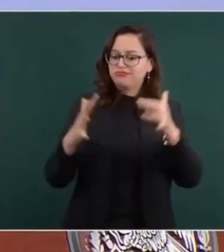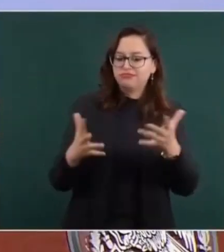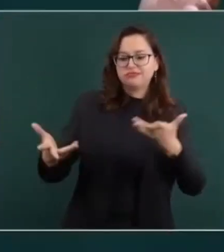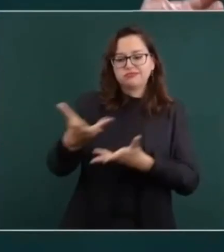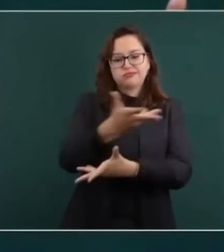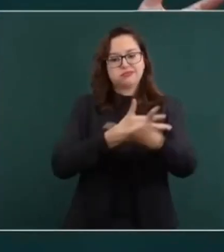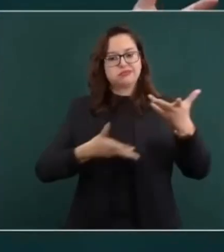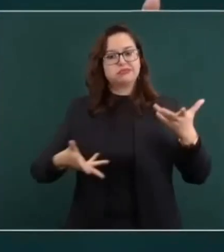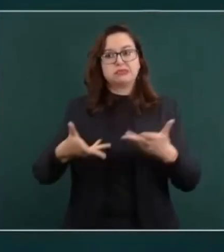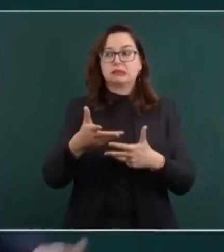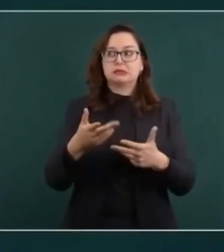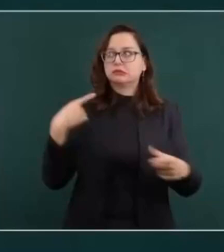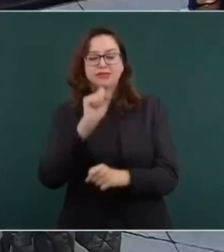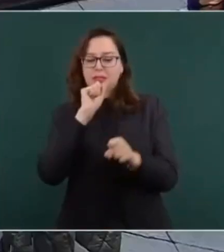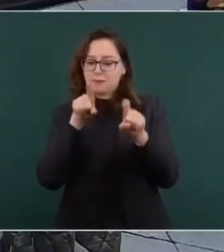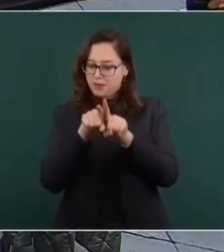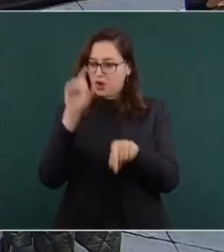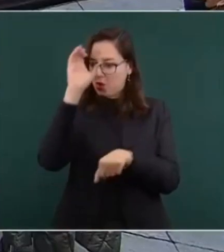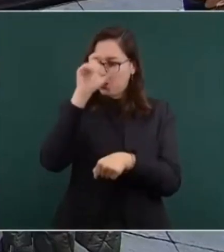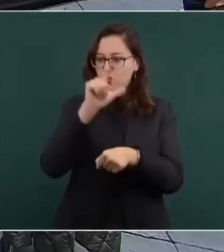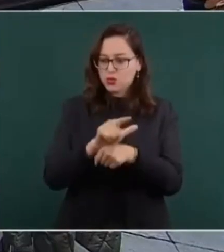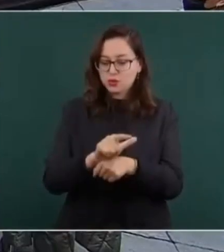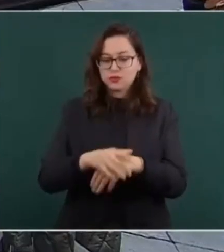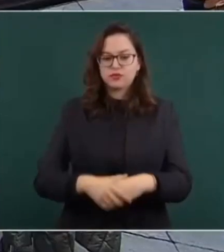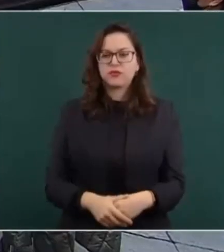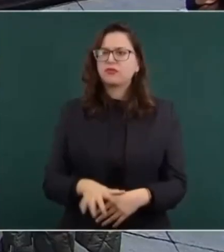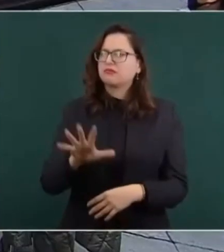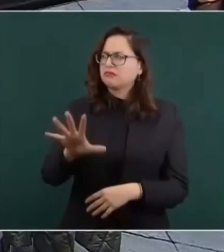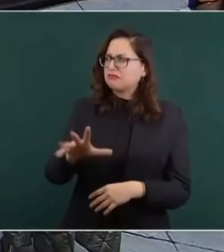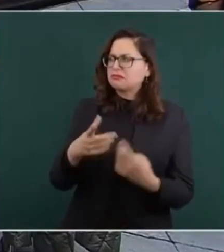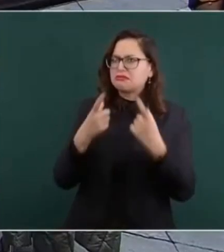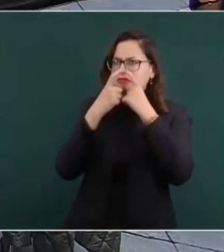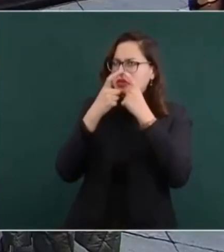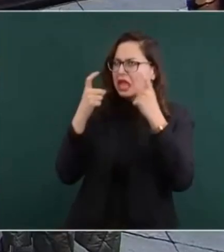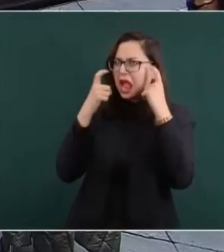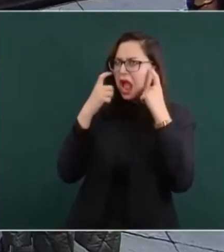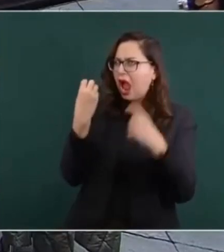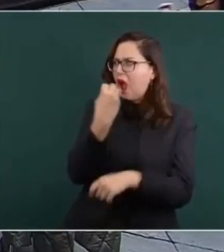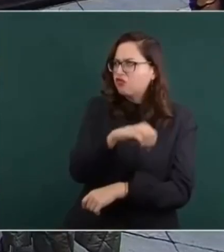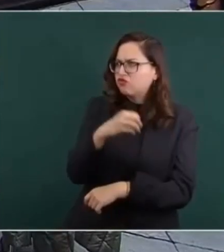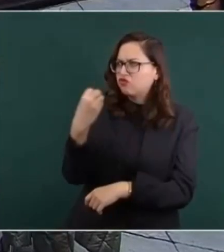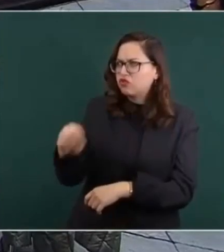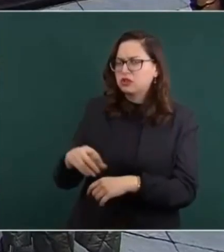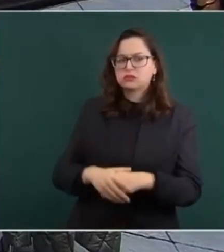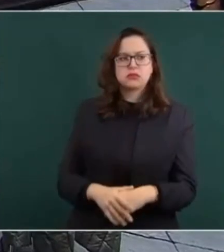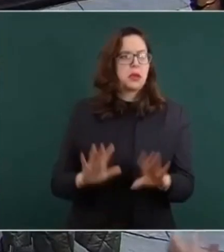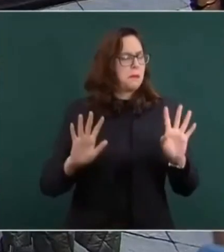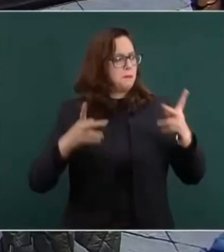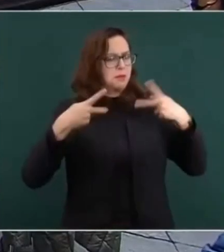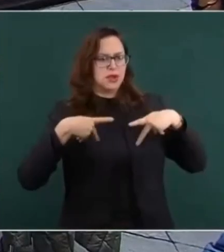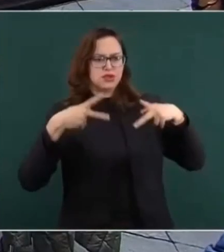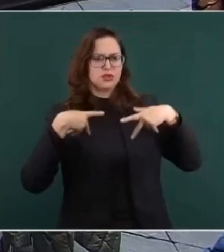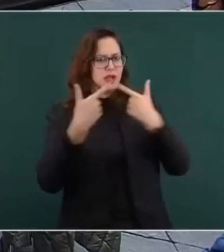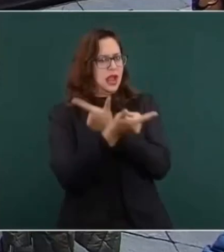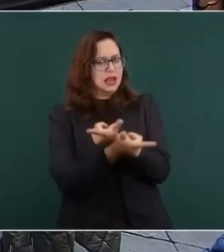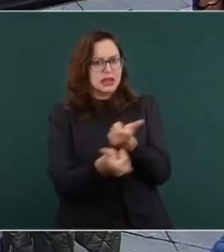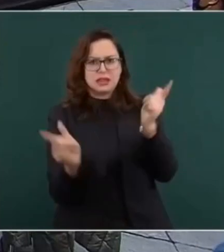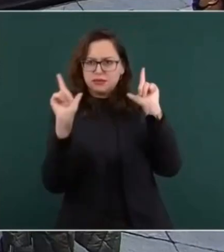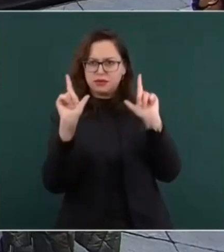como va a ser mañana. ¿No se exigirá el uso de cubrebocas, por ejemplo? Bueno, el que quiera llevar cubrebocas